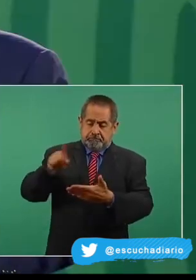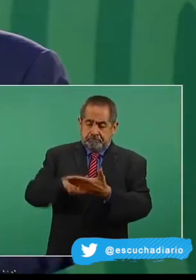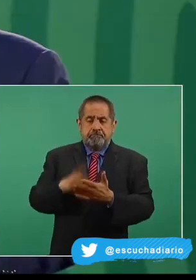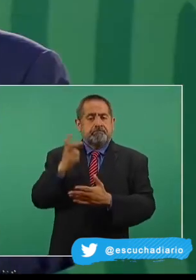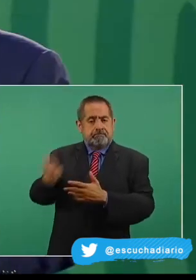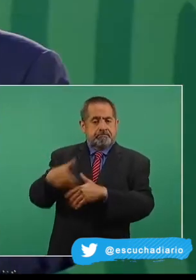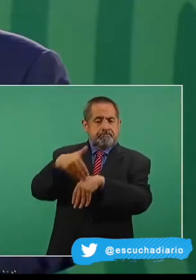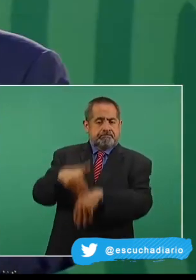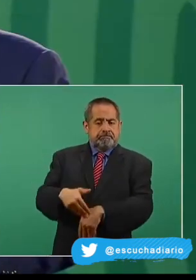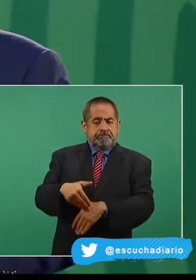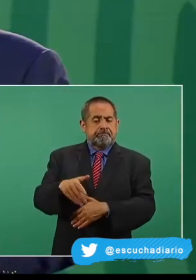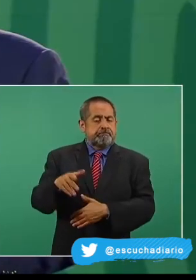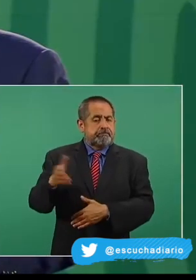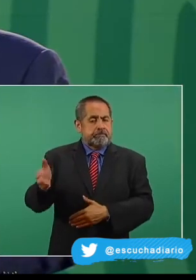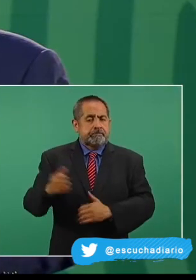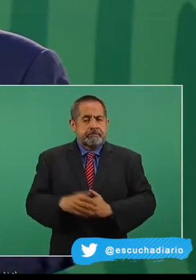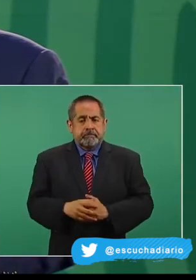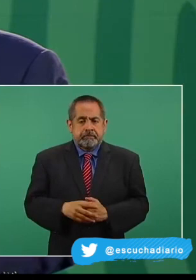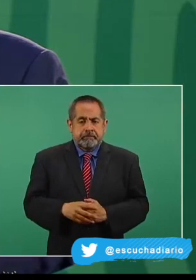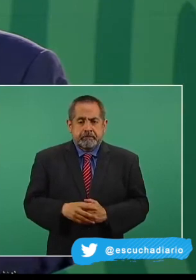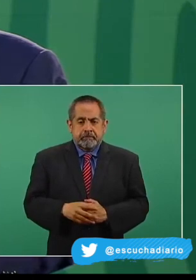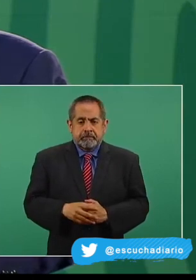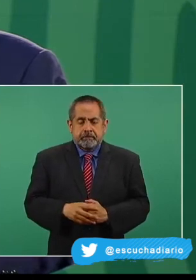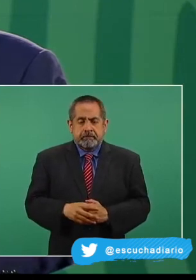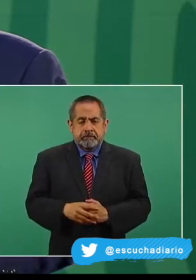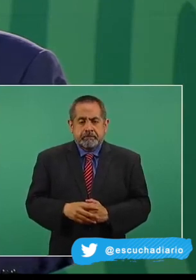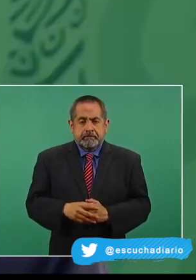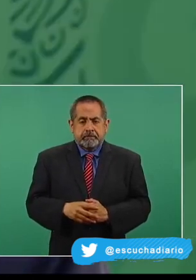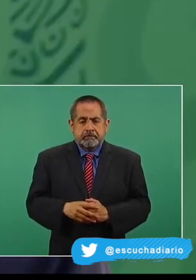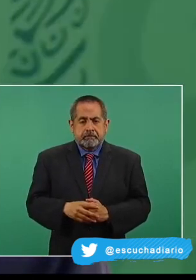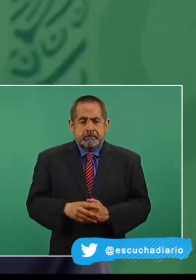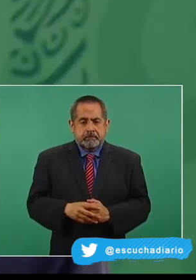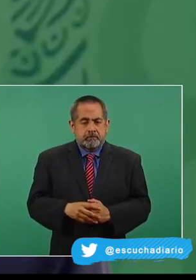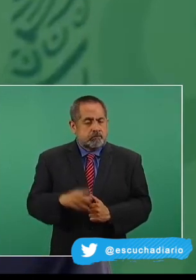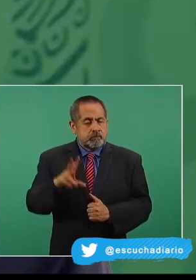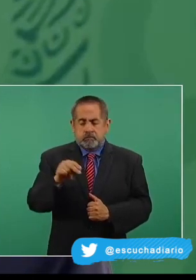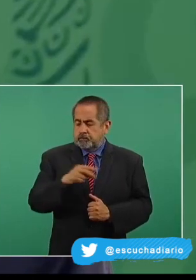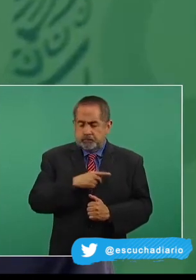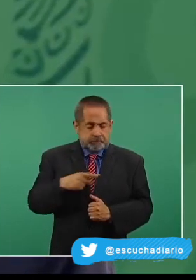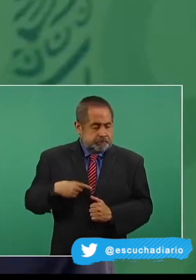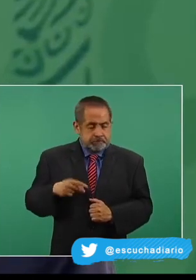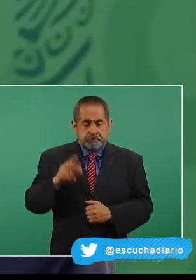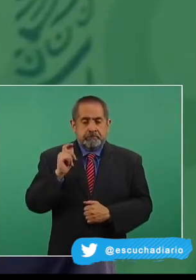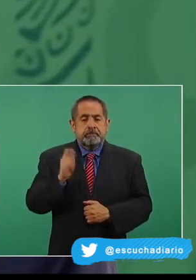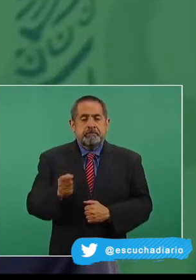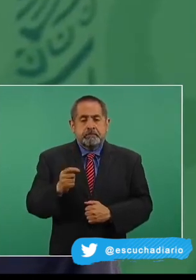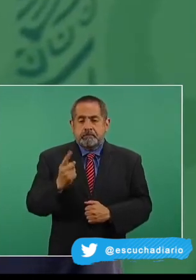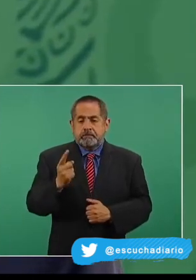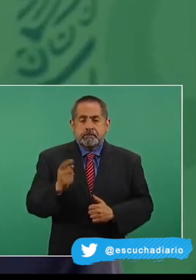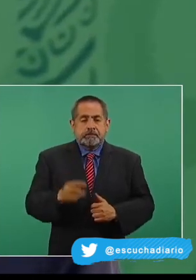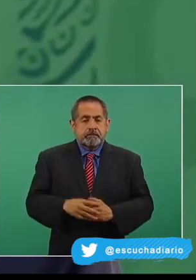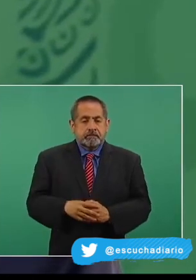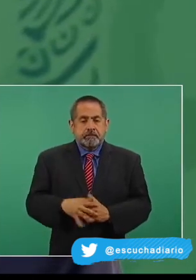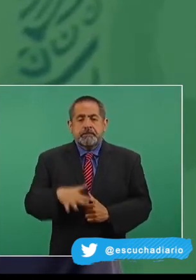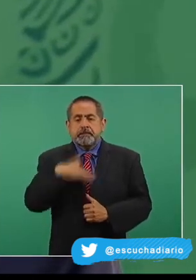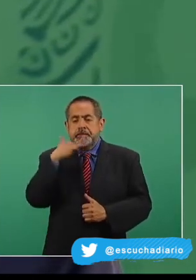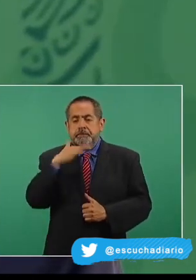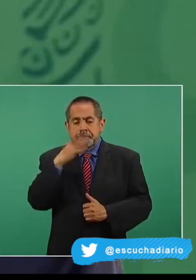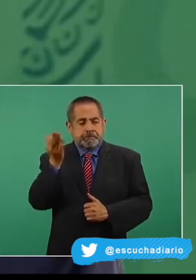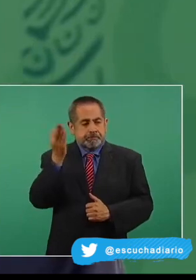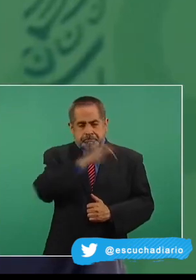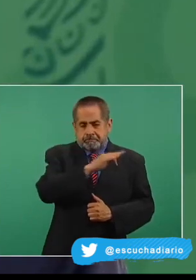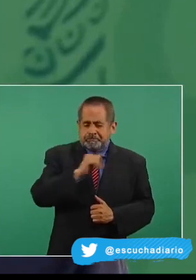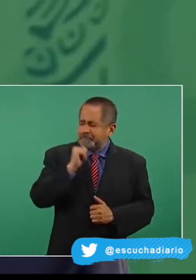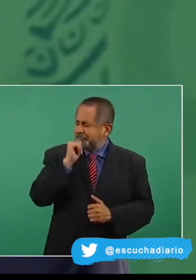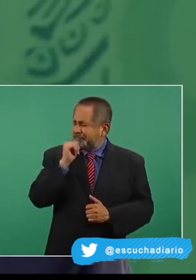También el presidente pide a la Cámara de Diputados dar a conocer el expediente del gobernador de Tamaulipas con el fin de que se transparente la